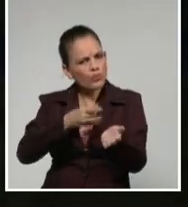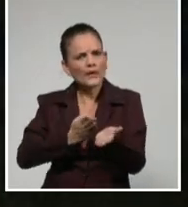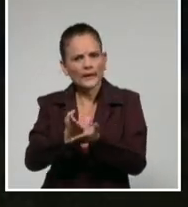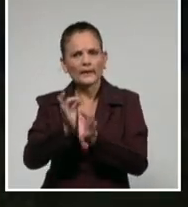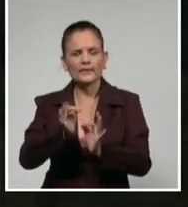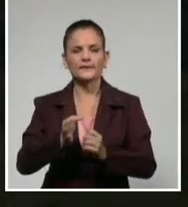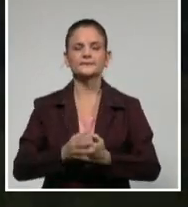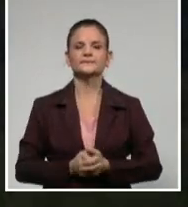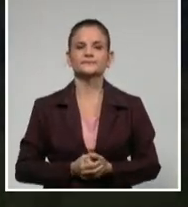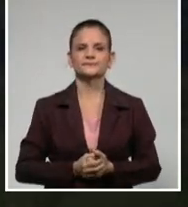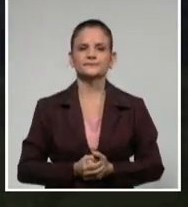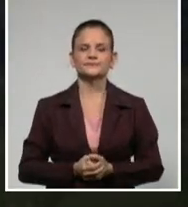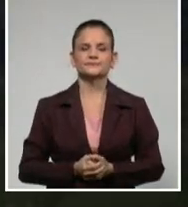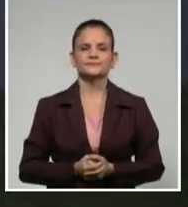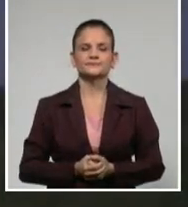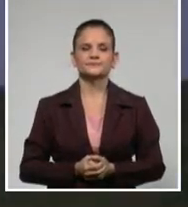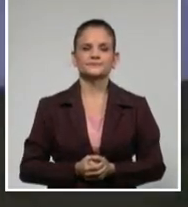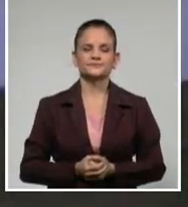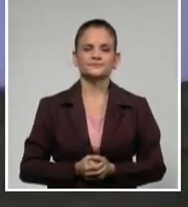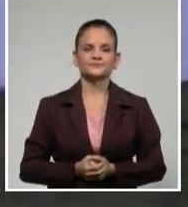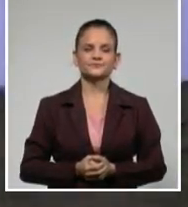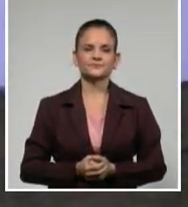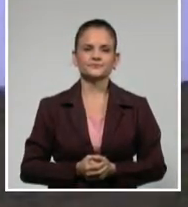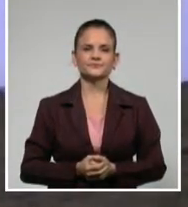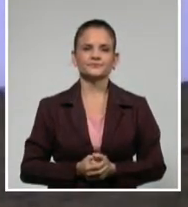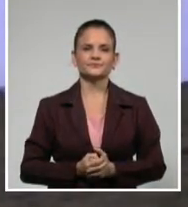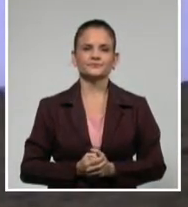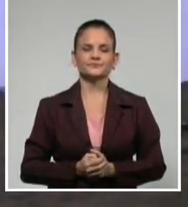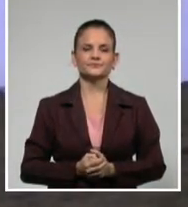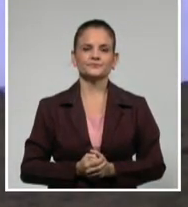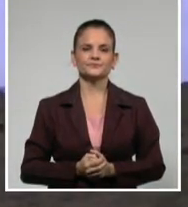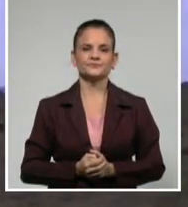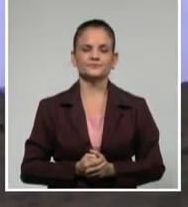Bernardo Espinosa, Sistema Informativo de la Televisión Cubana.